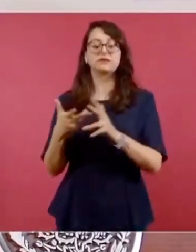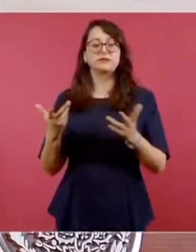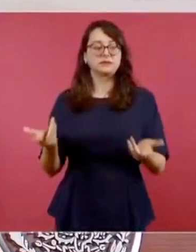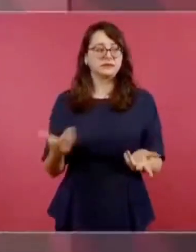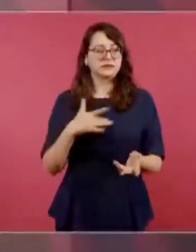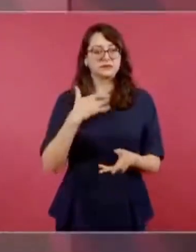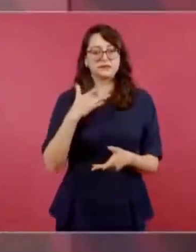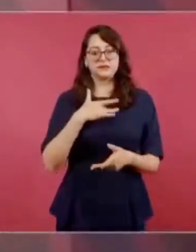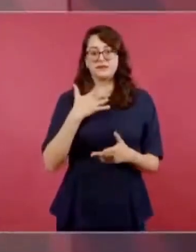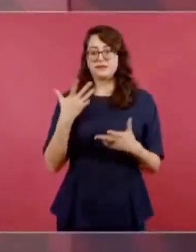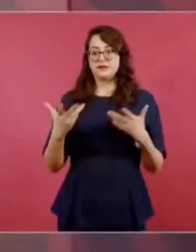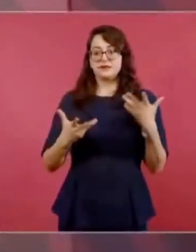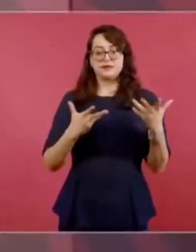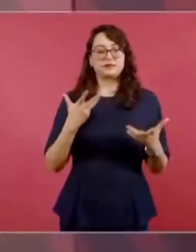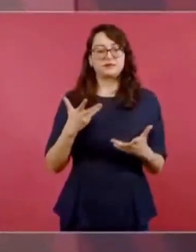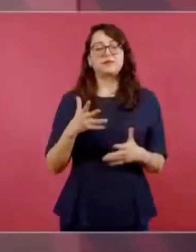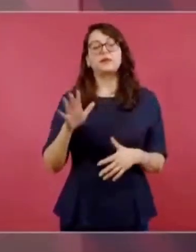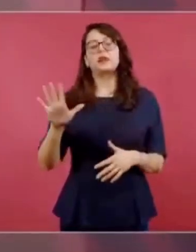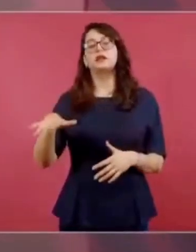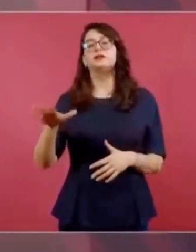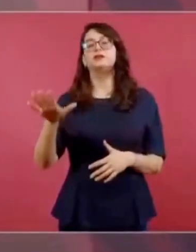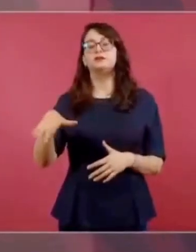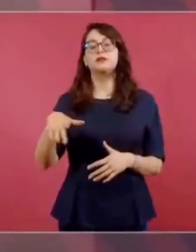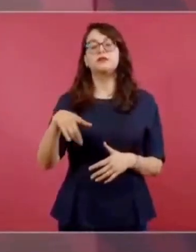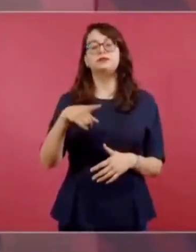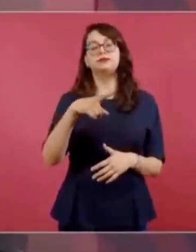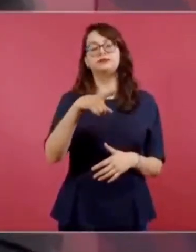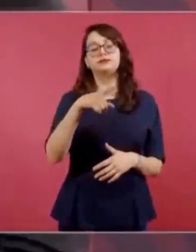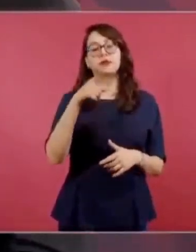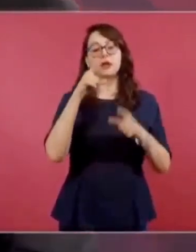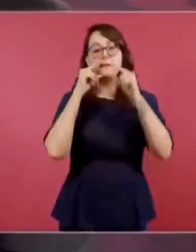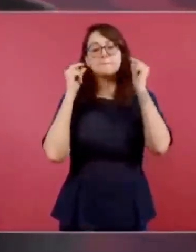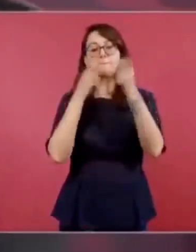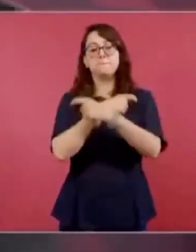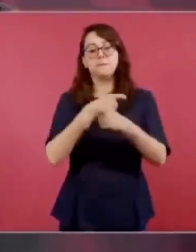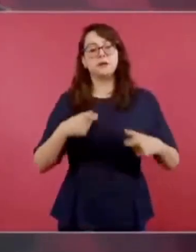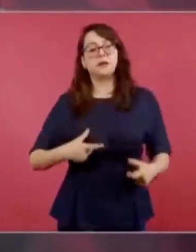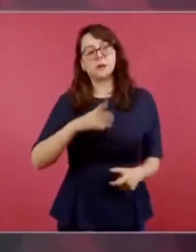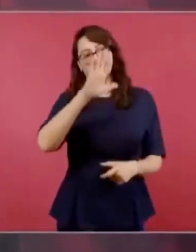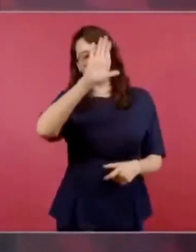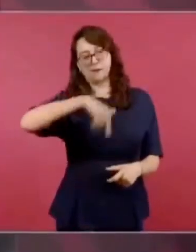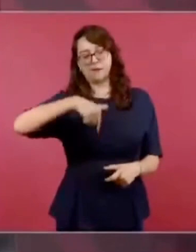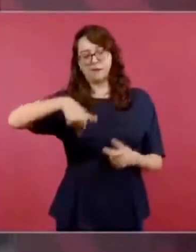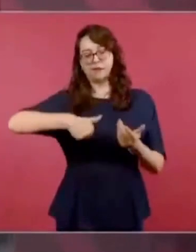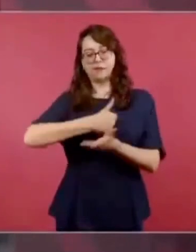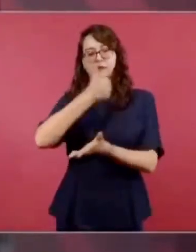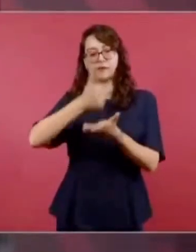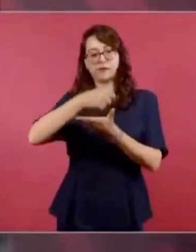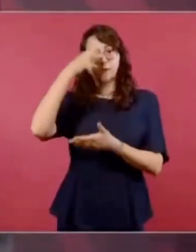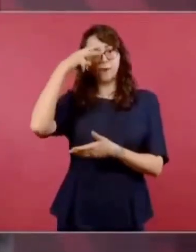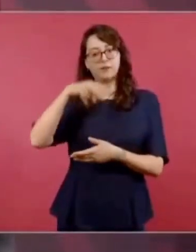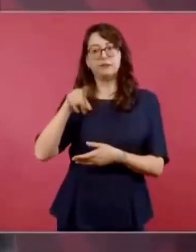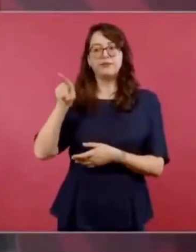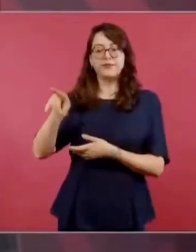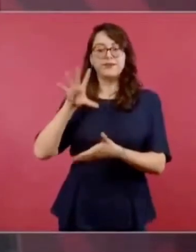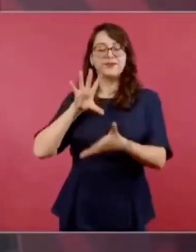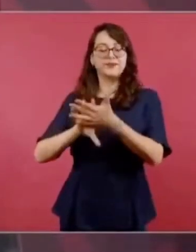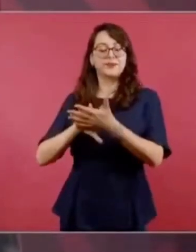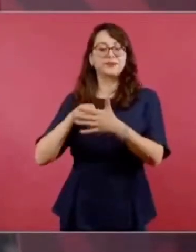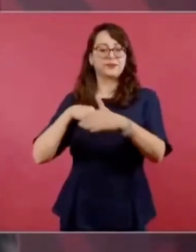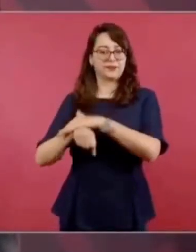el preso fuera conducido a México e internado en la prisión de Santiago.